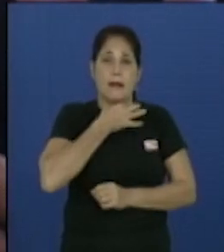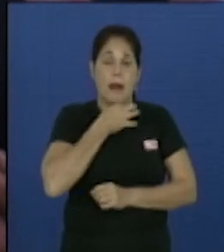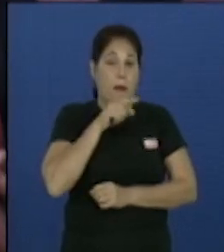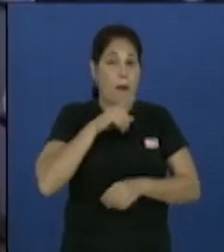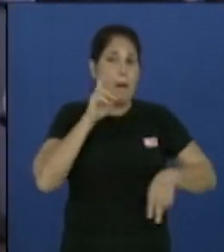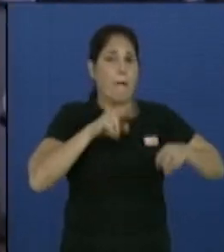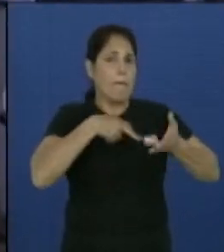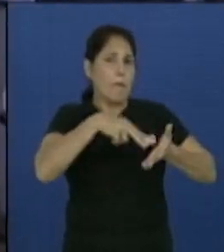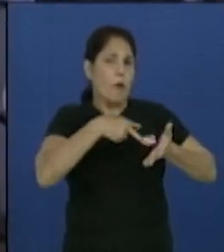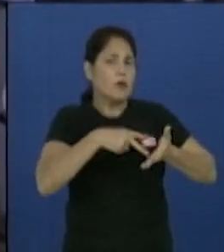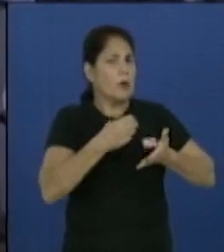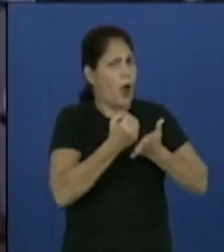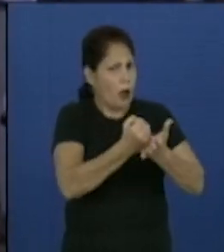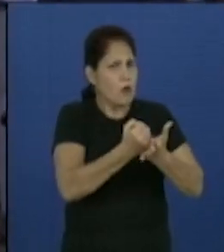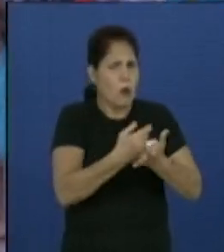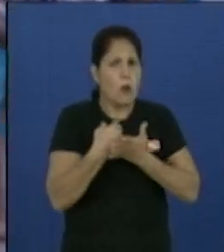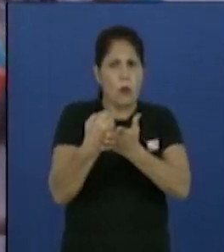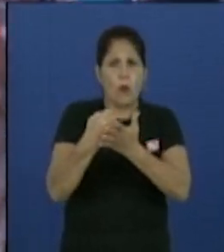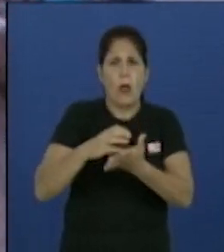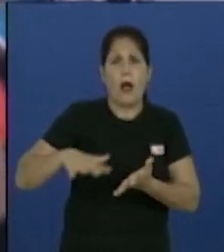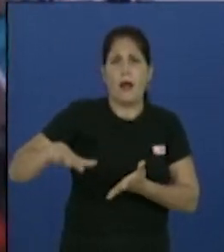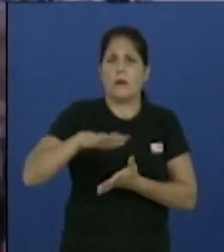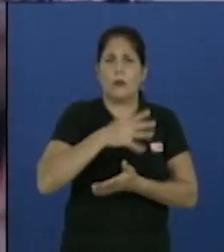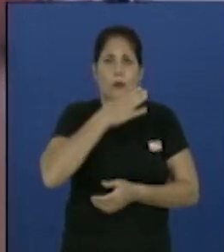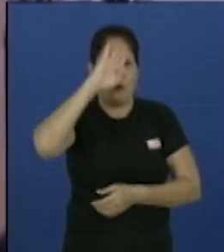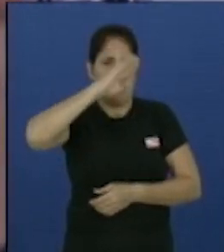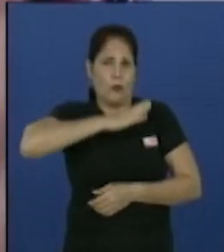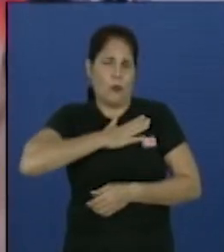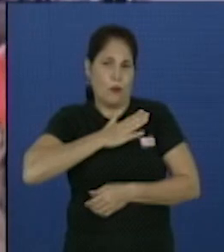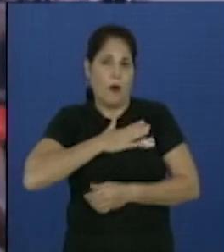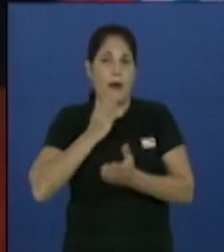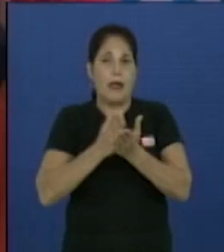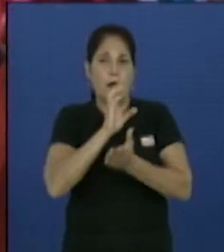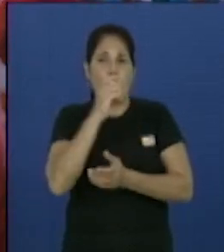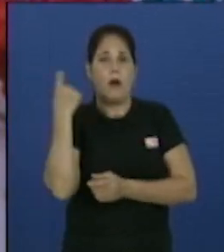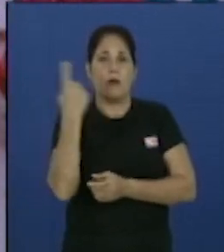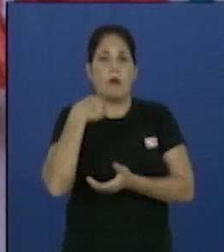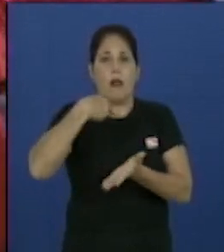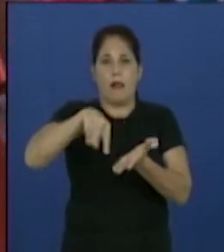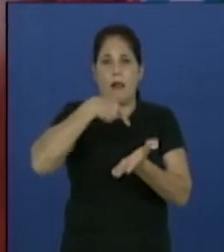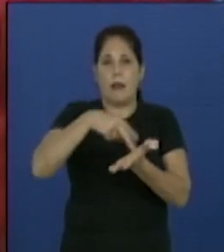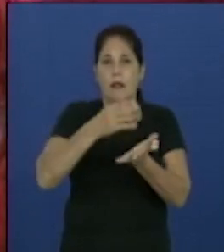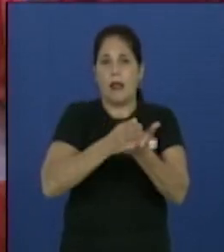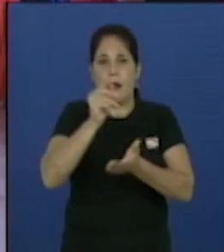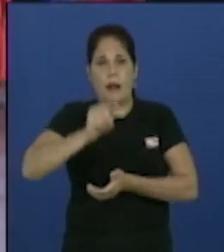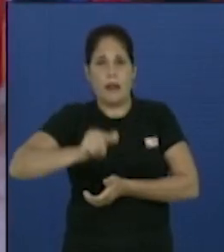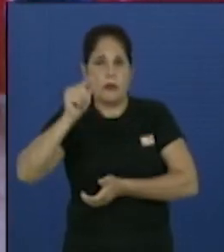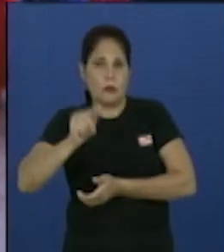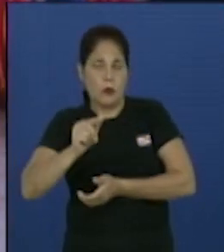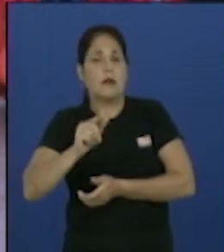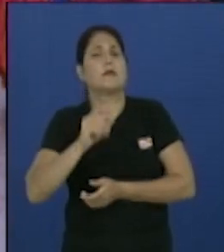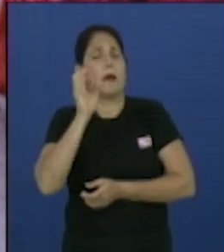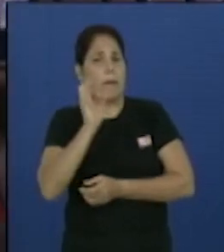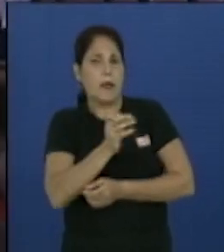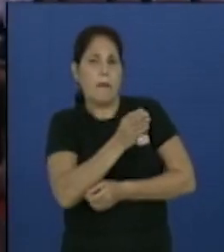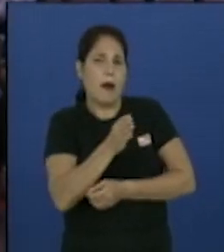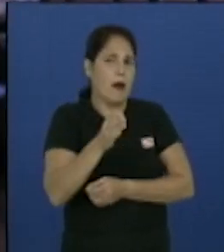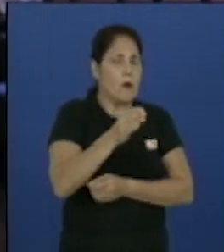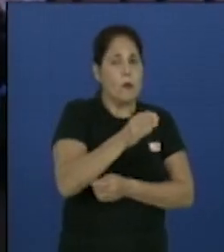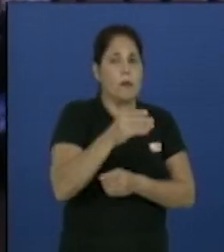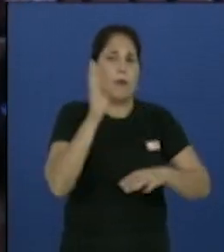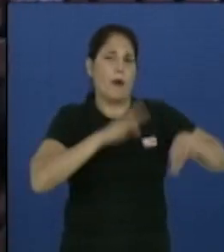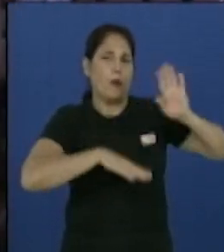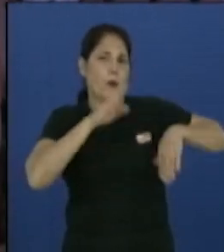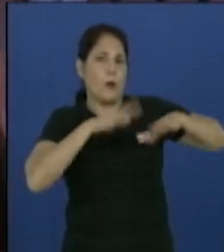bailes la solidaridad que caracteriza al buen cubano. Por eso la Escuela Nacional de Danza y sus estudiantes se suman a esta Ruta de la